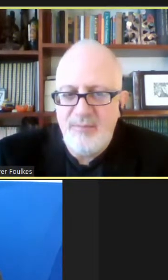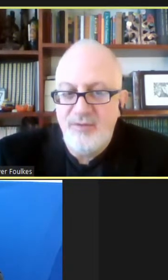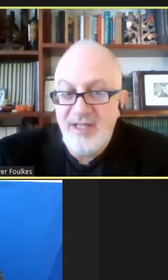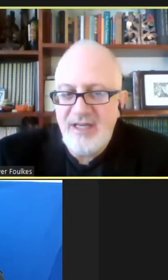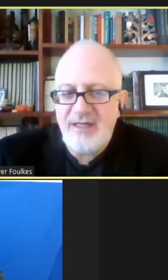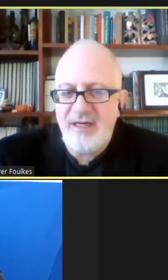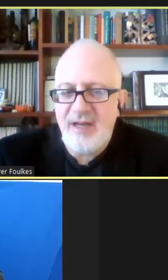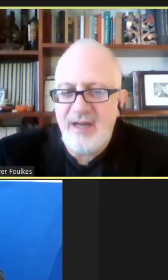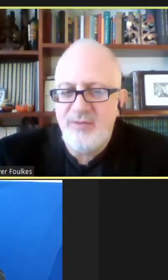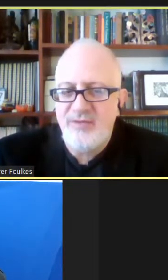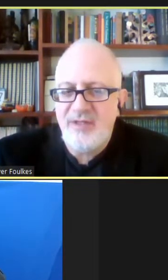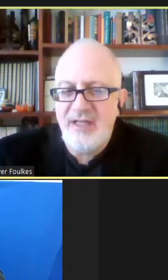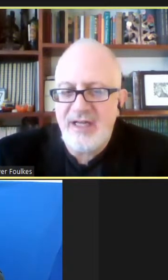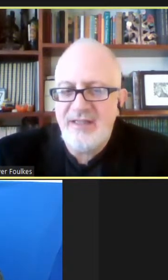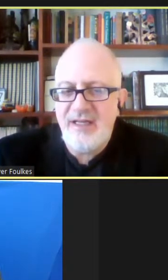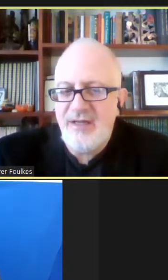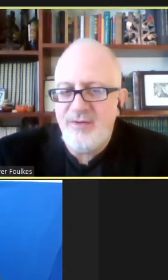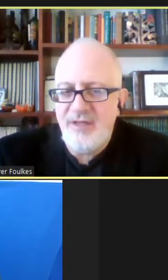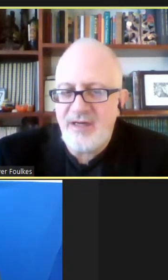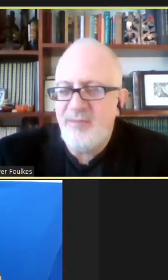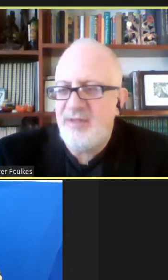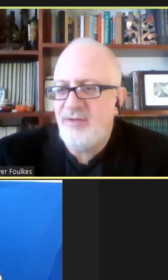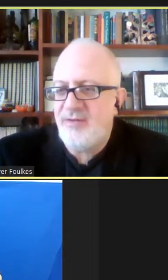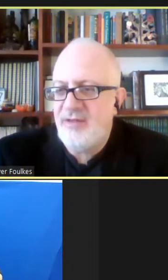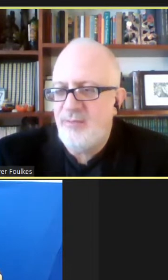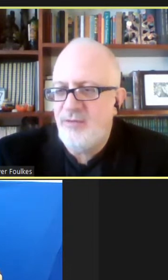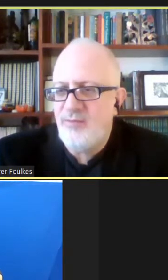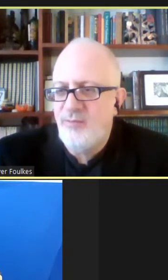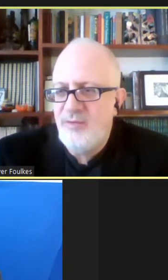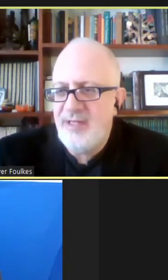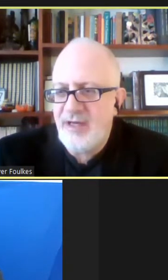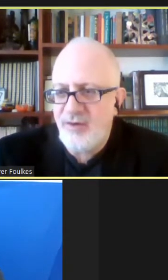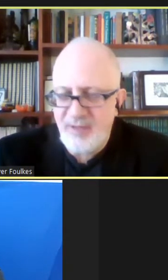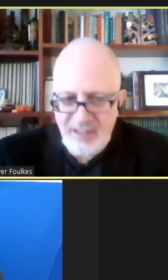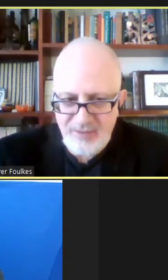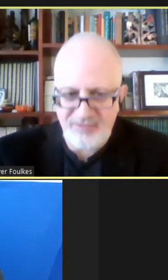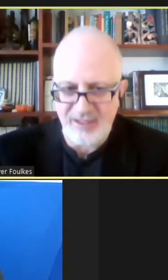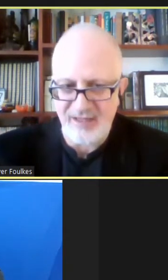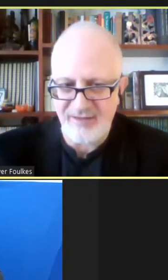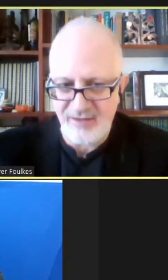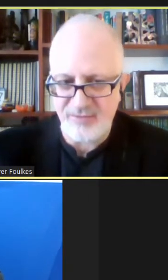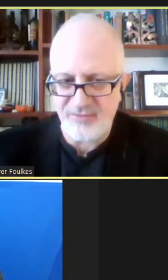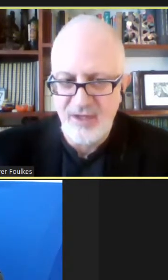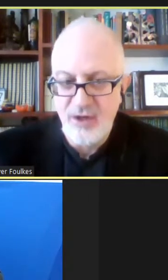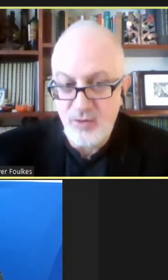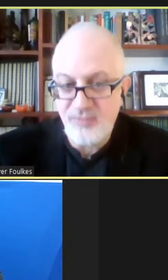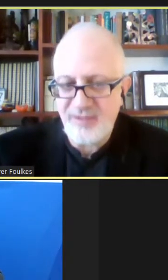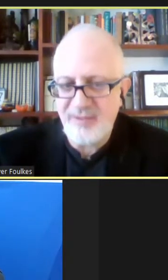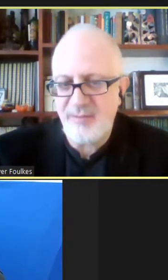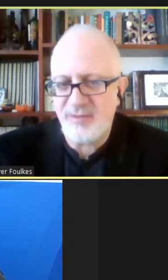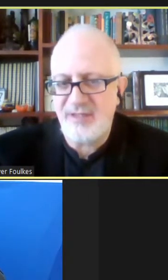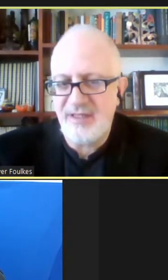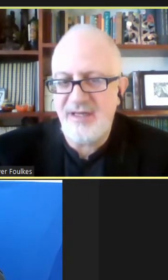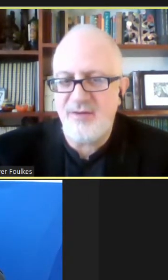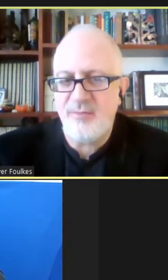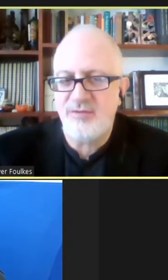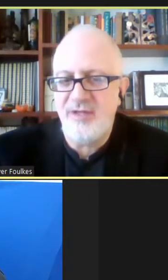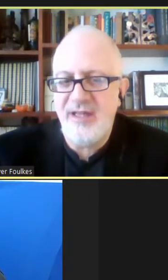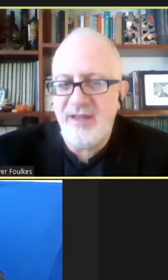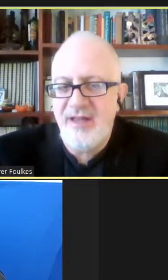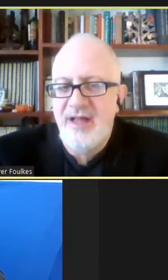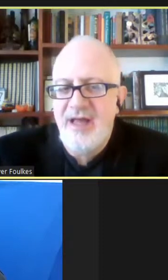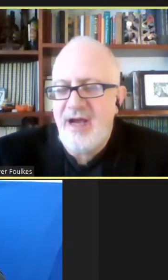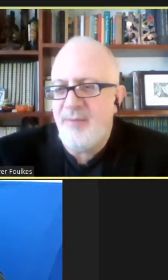poner la pregunta en el candelero y realmente nos sentimos muy bien acompañados y agradecidos justamente por tener esa